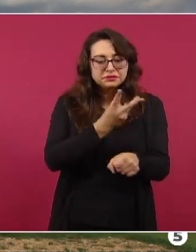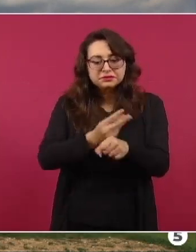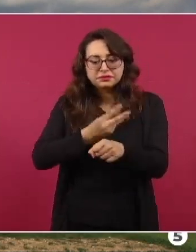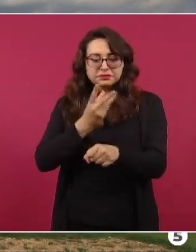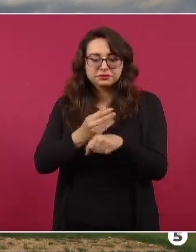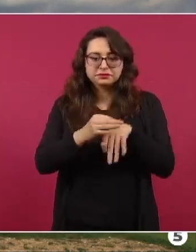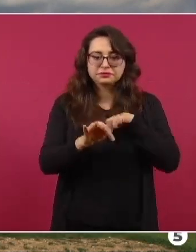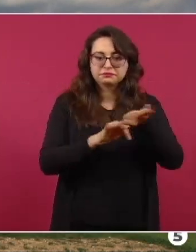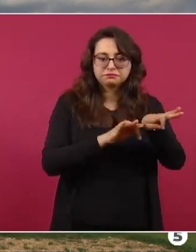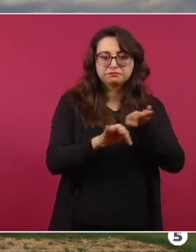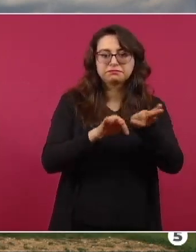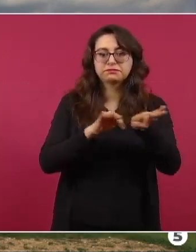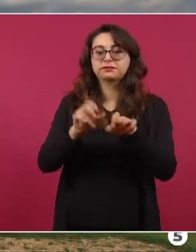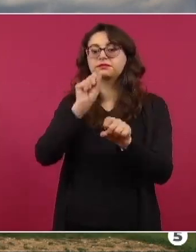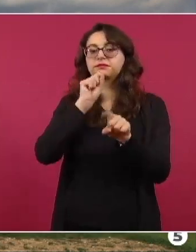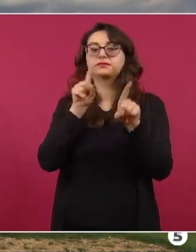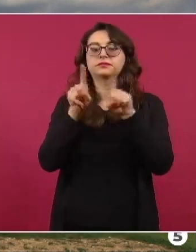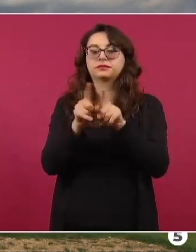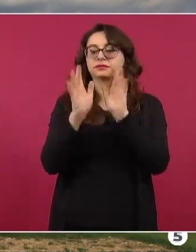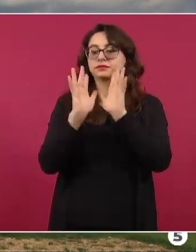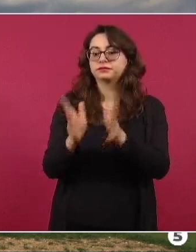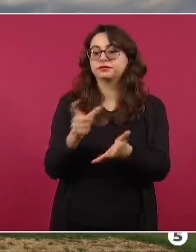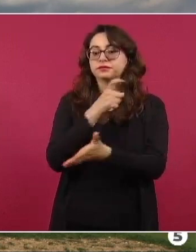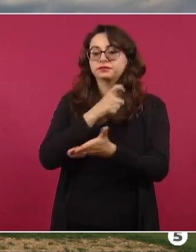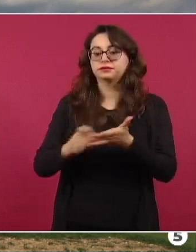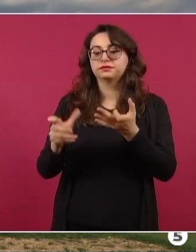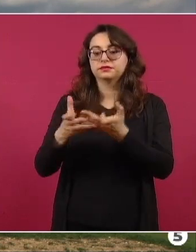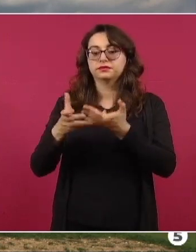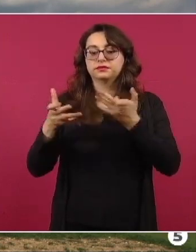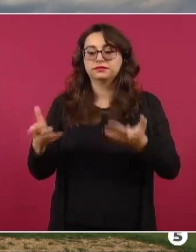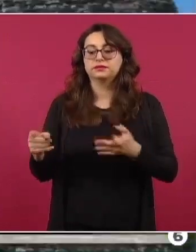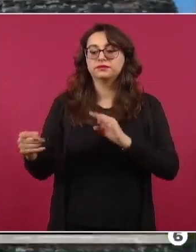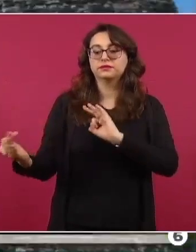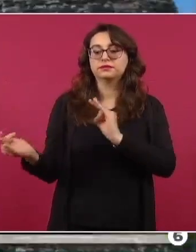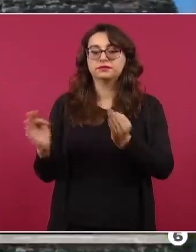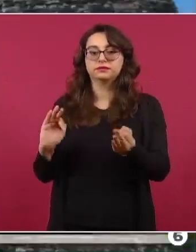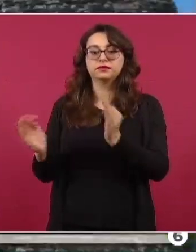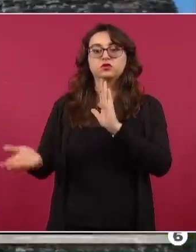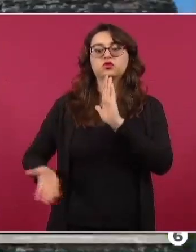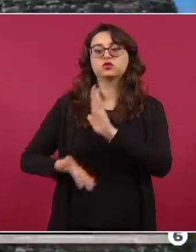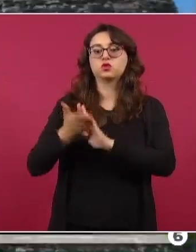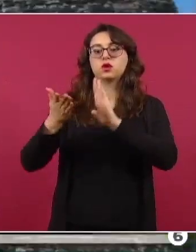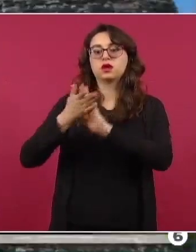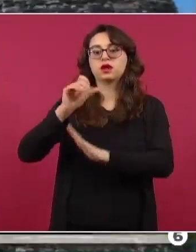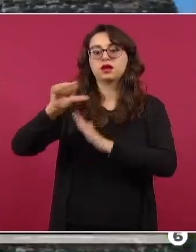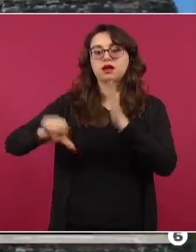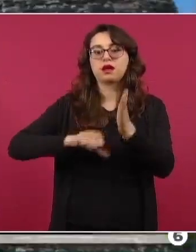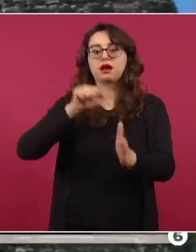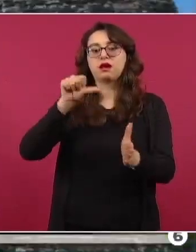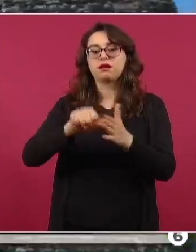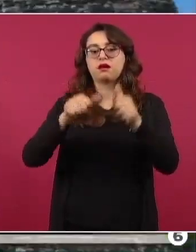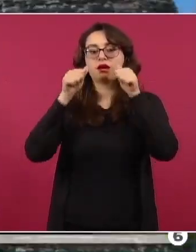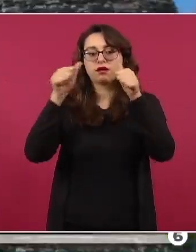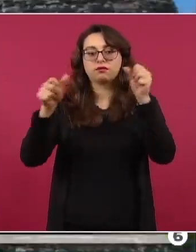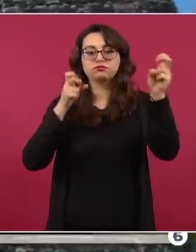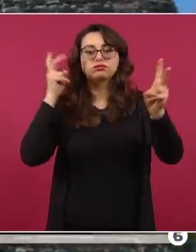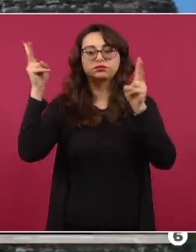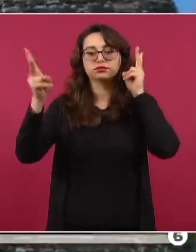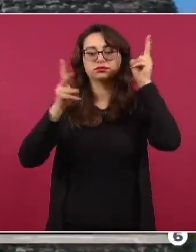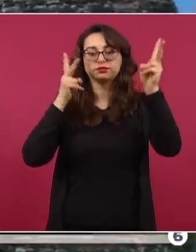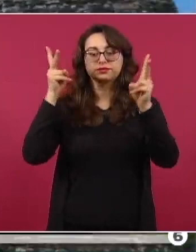ya tenemos adquirido el terreno para el centro de atención a visitantes y en la que sigue